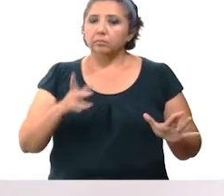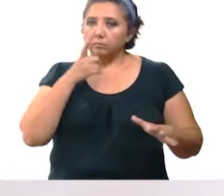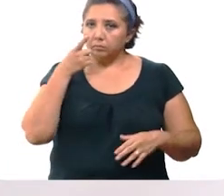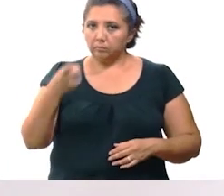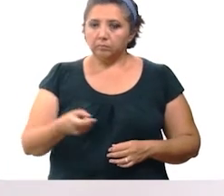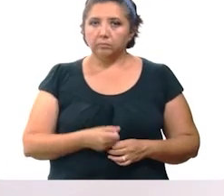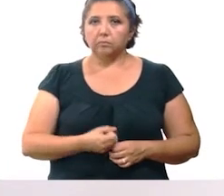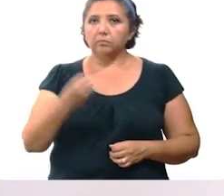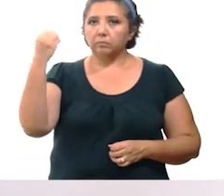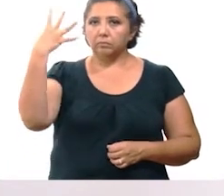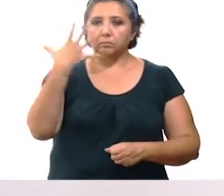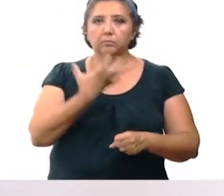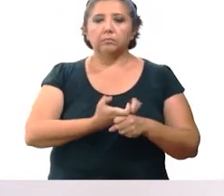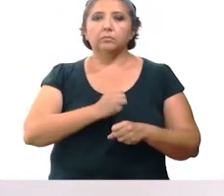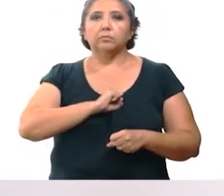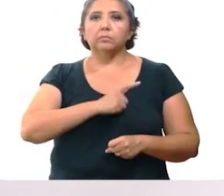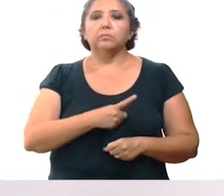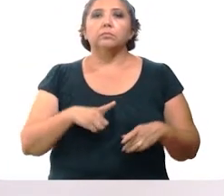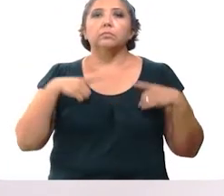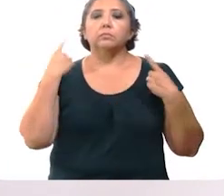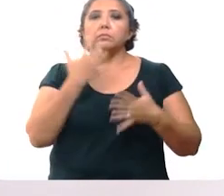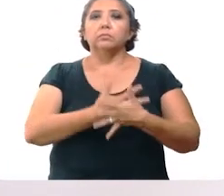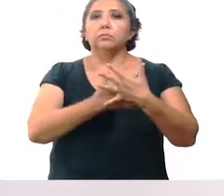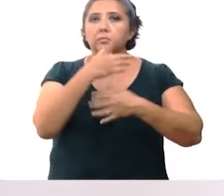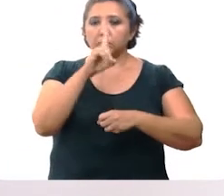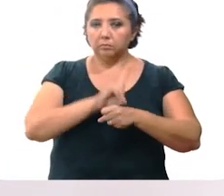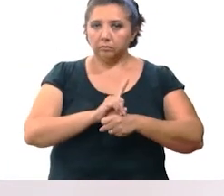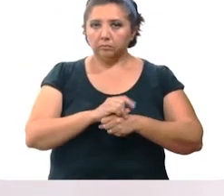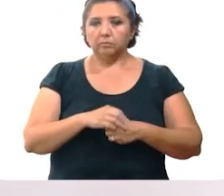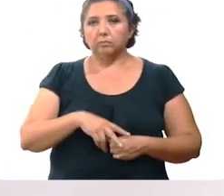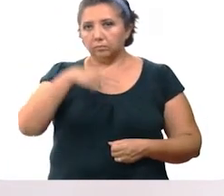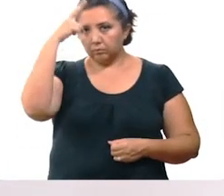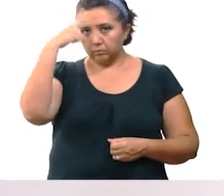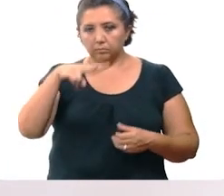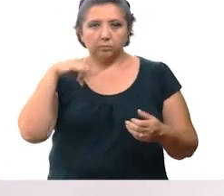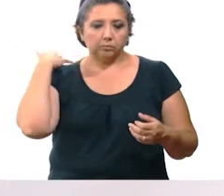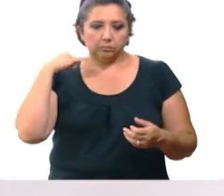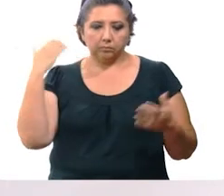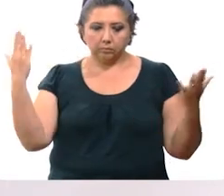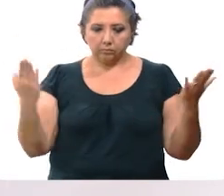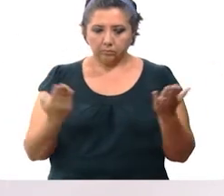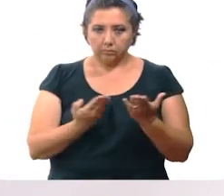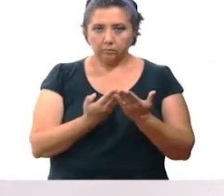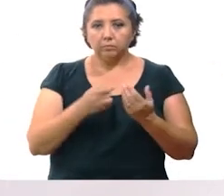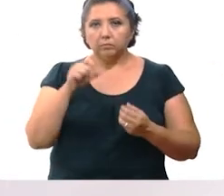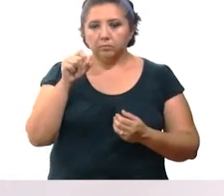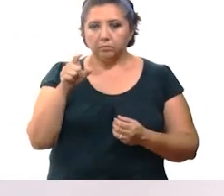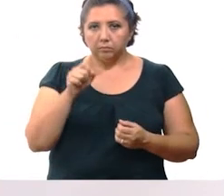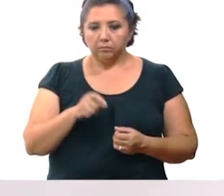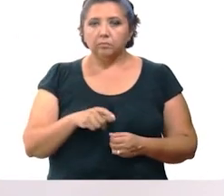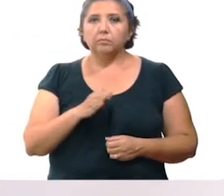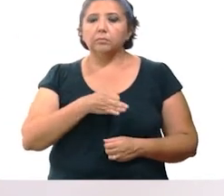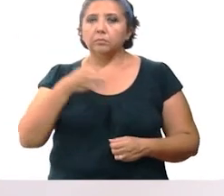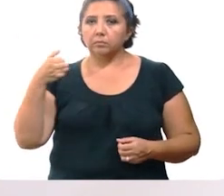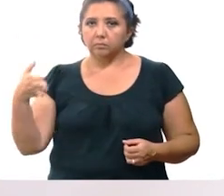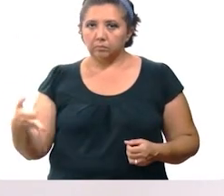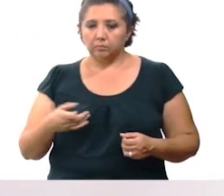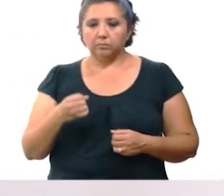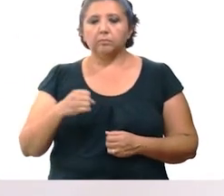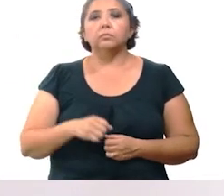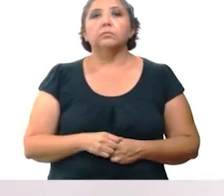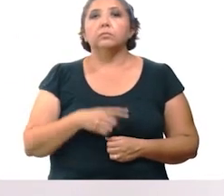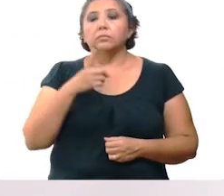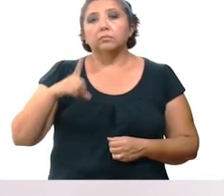se ha informado, el semáforo estatal de salud se va a dar a conocer cada 15 días, con la finalidad de homologar fechas de presentación con el